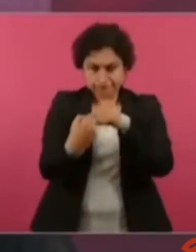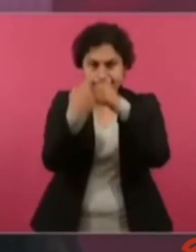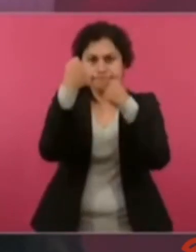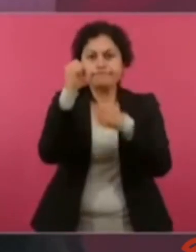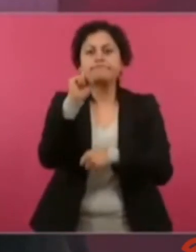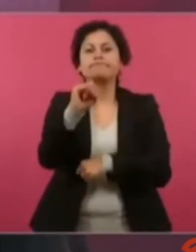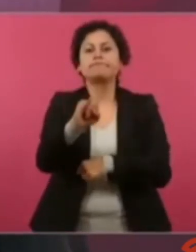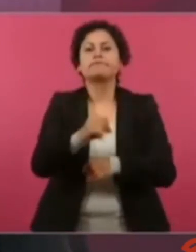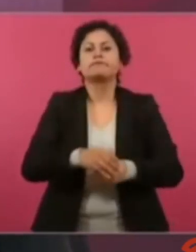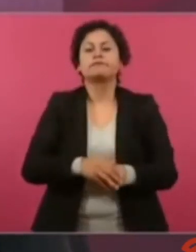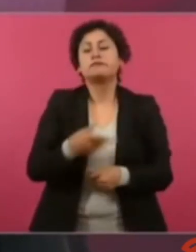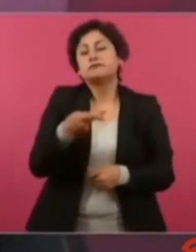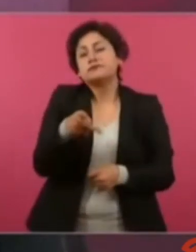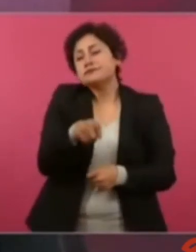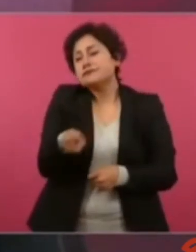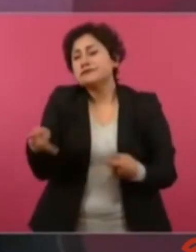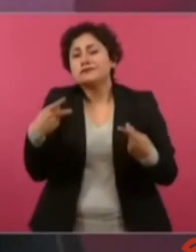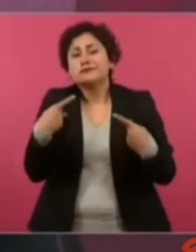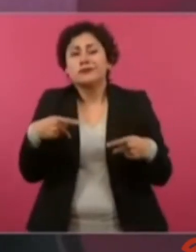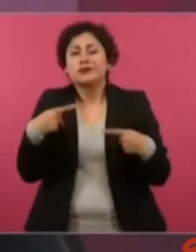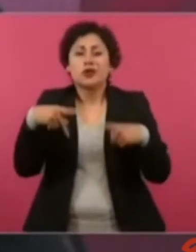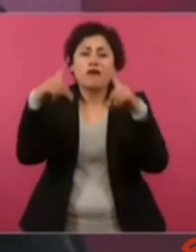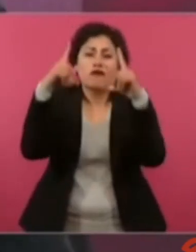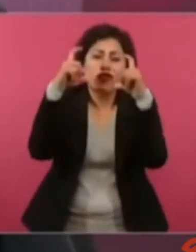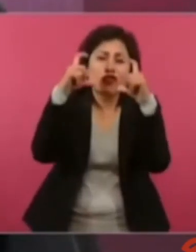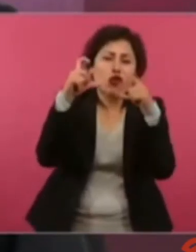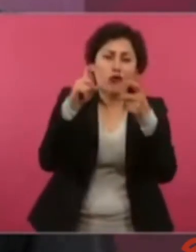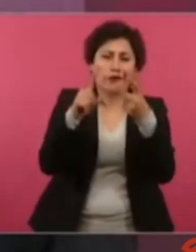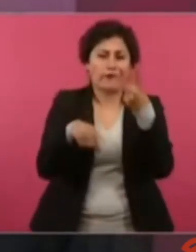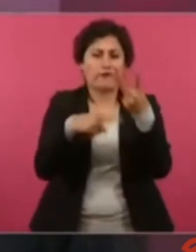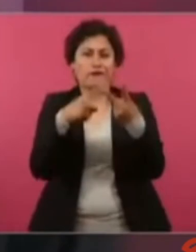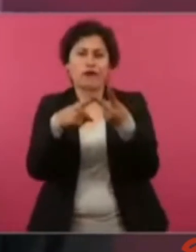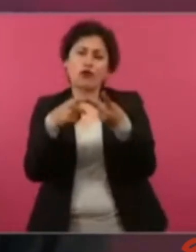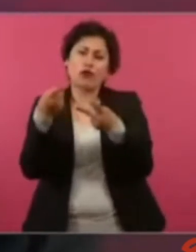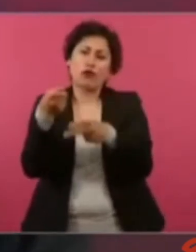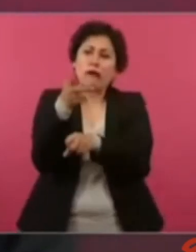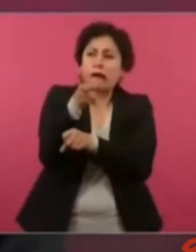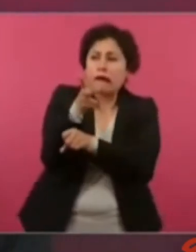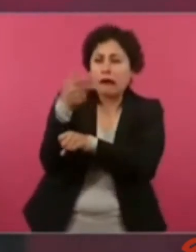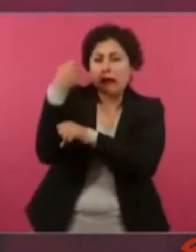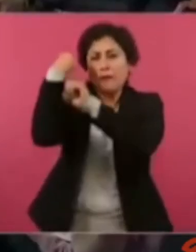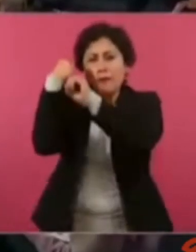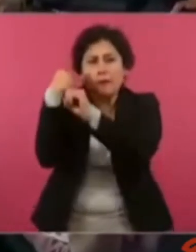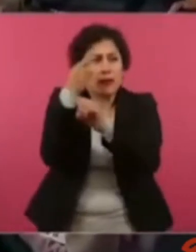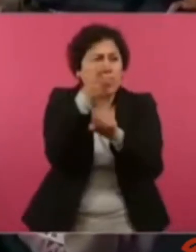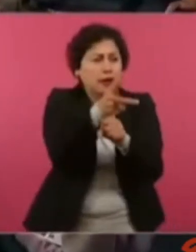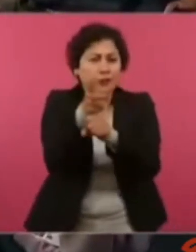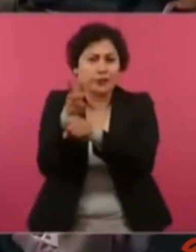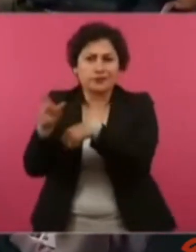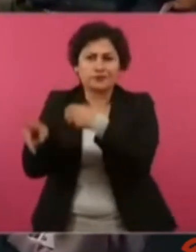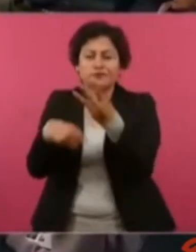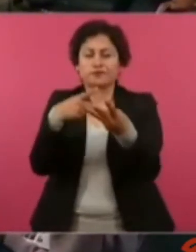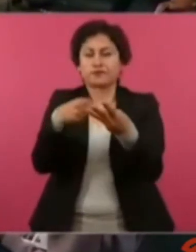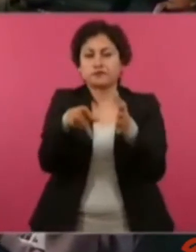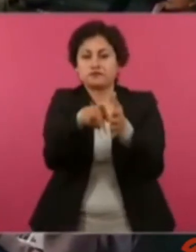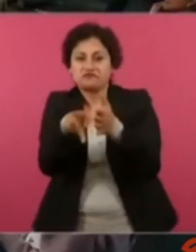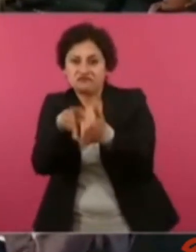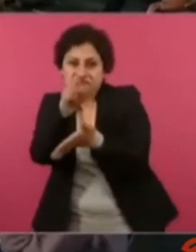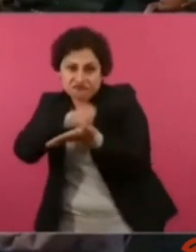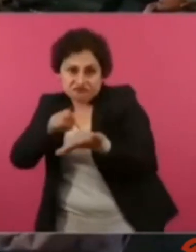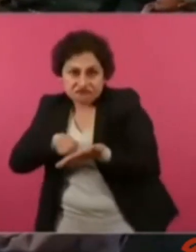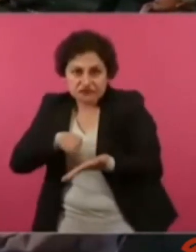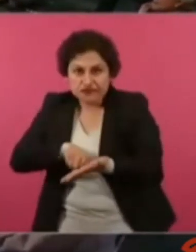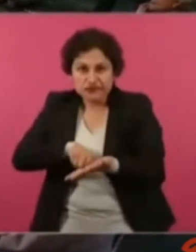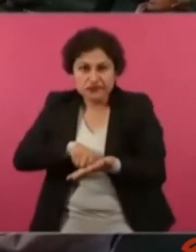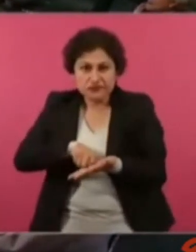Pero fotógrafos, camarógrafos, periodistas, no. No, no, no, no, no, no. Es que, en el sentido